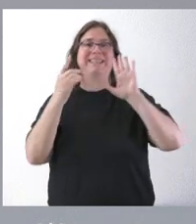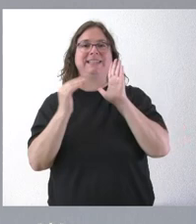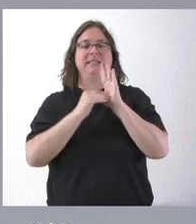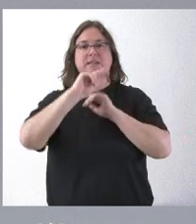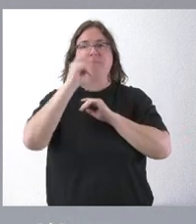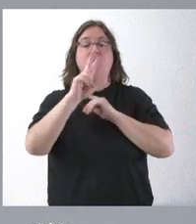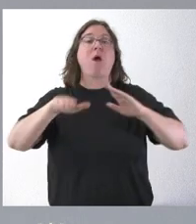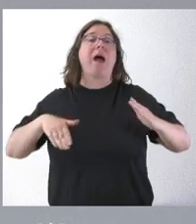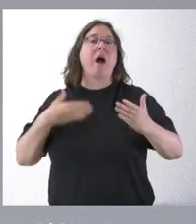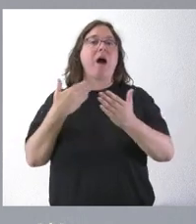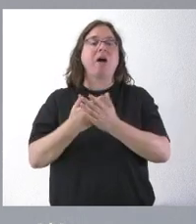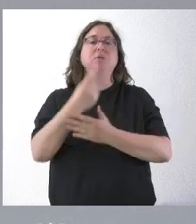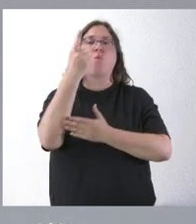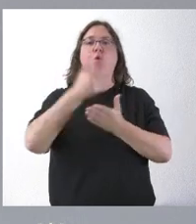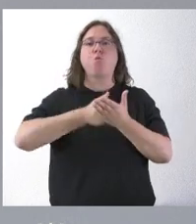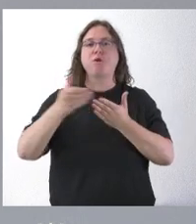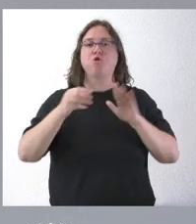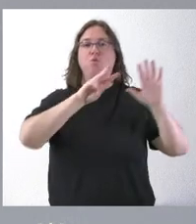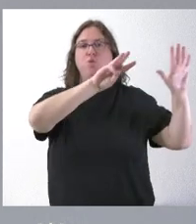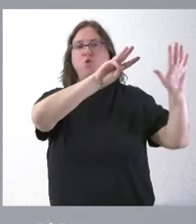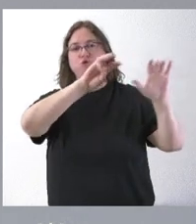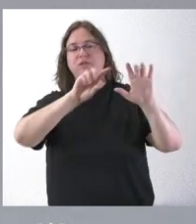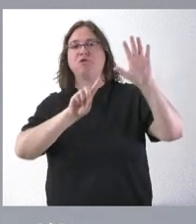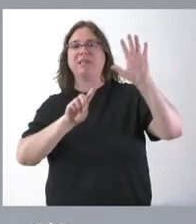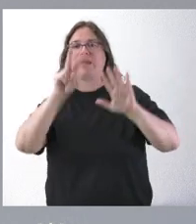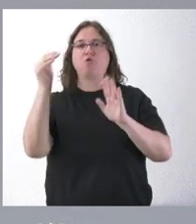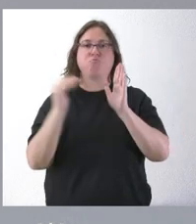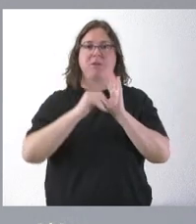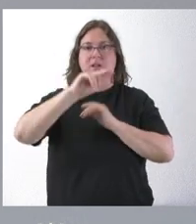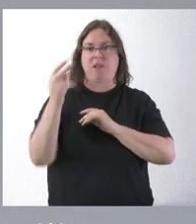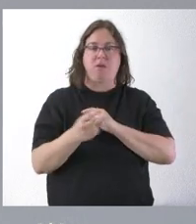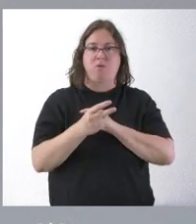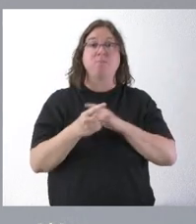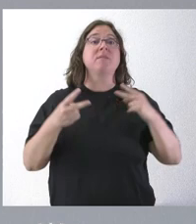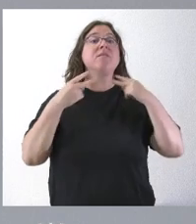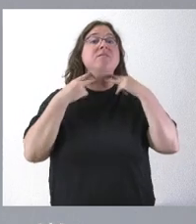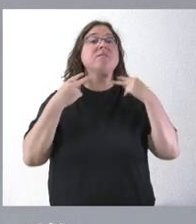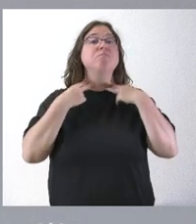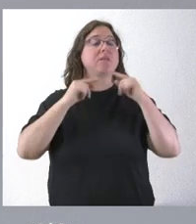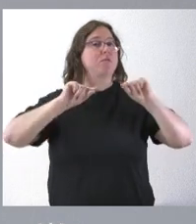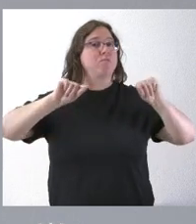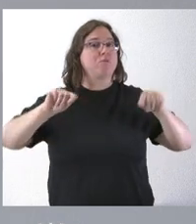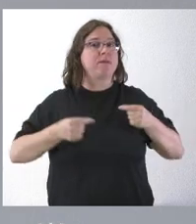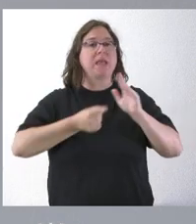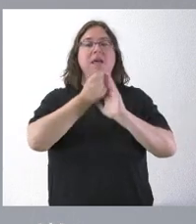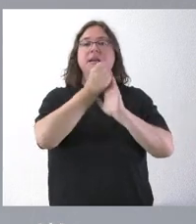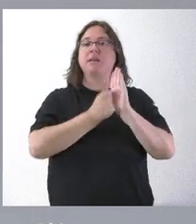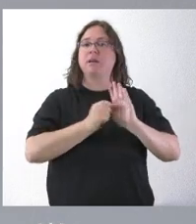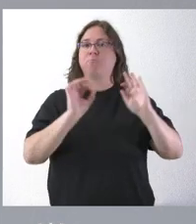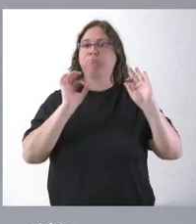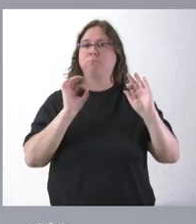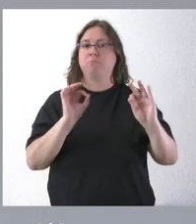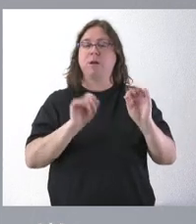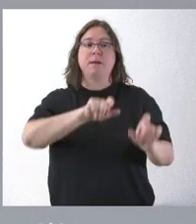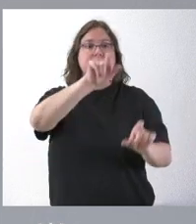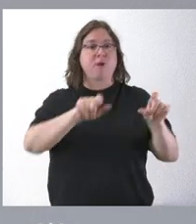1.862.000 euros. Y respecto a las diputaciones provinciales, los criterios objetivos regulados son la